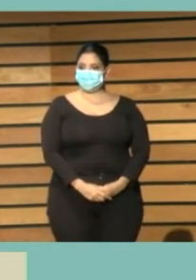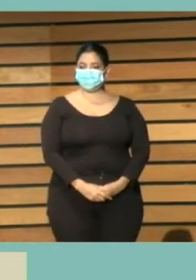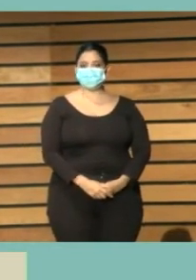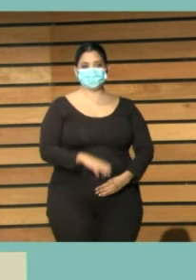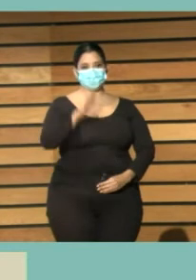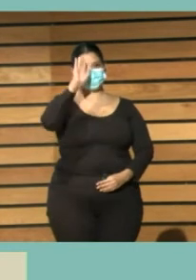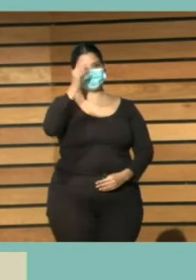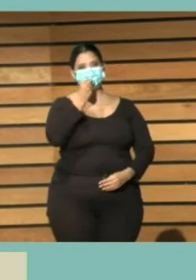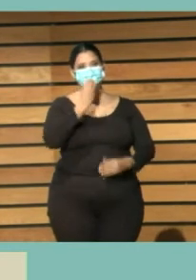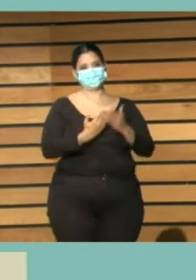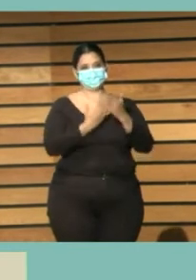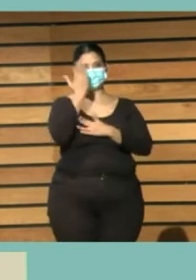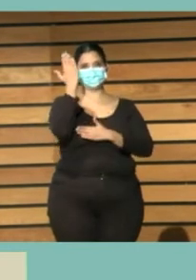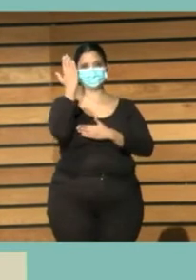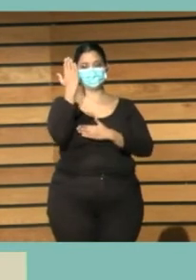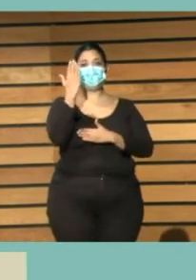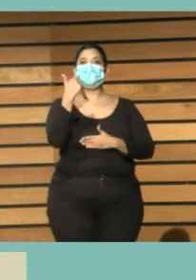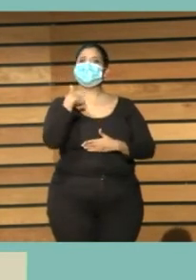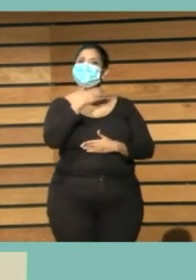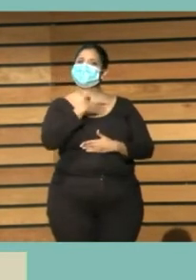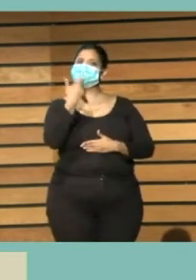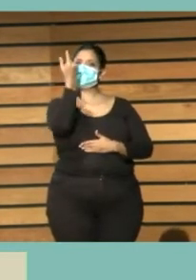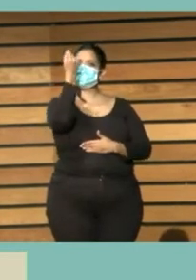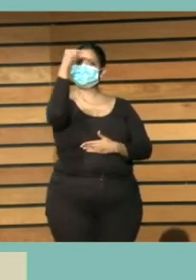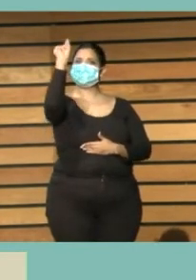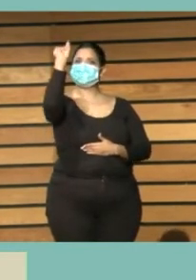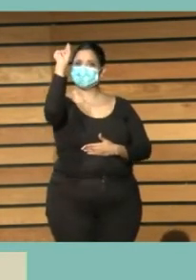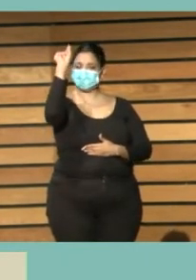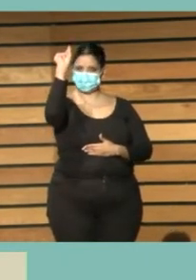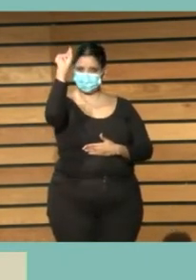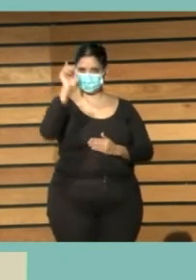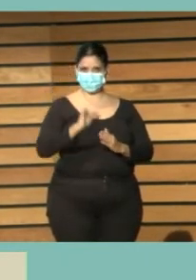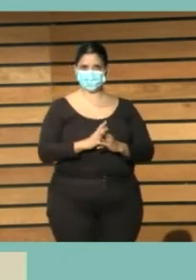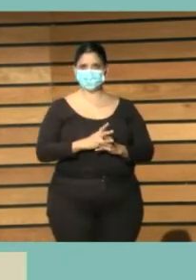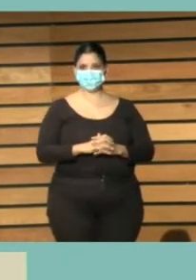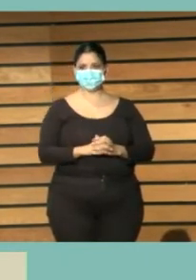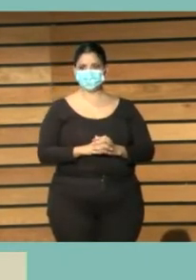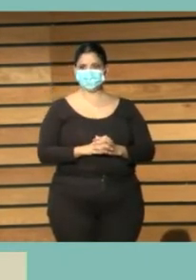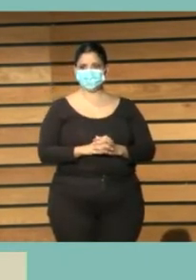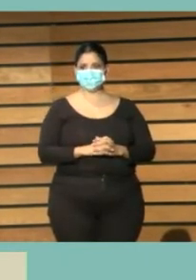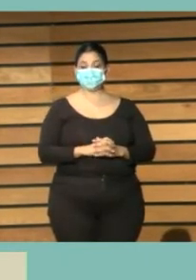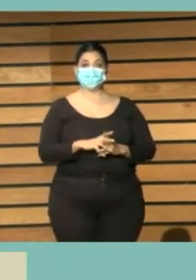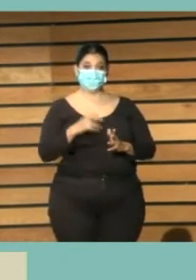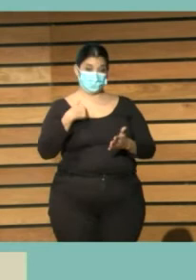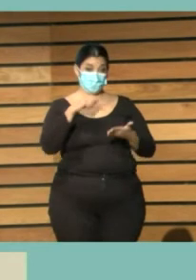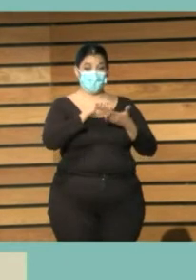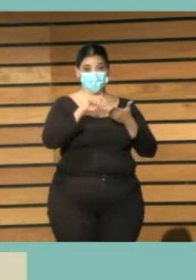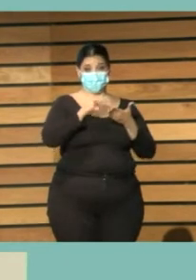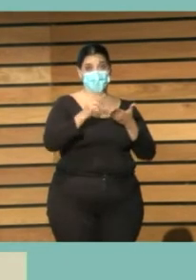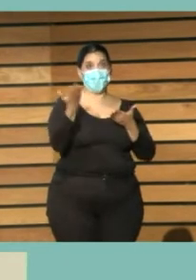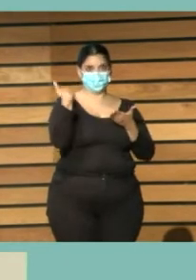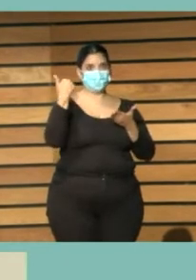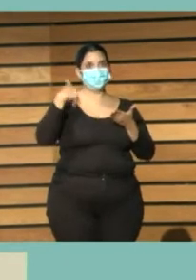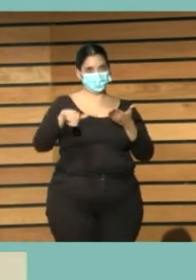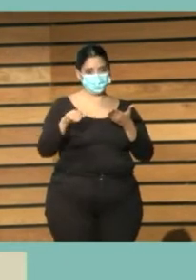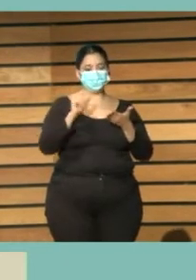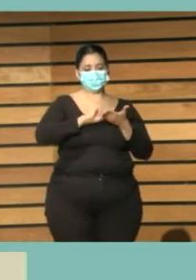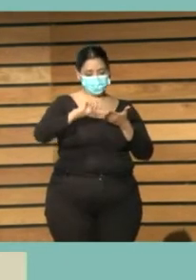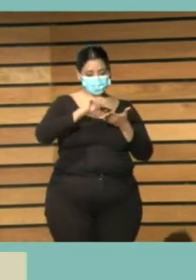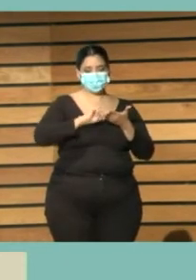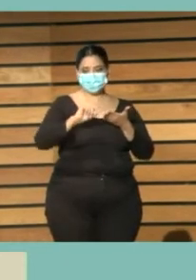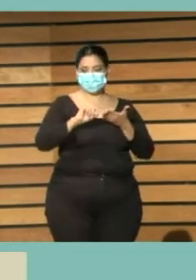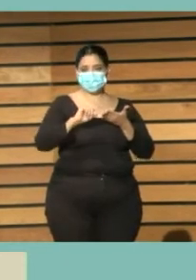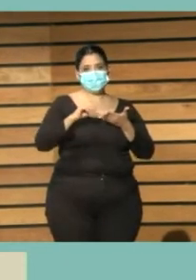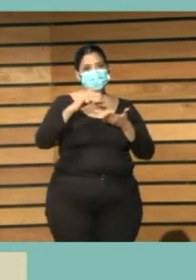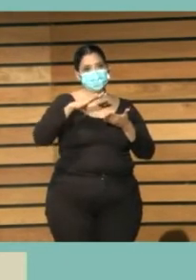hola buenos días yo quería apuntar una cosa que en realidad tenía notada desde ayer y era